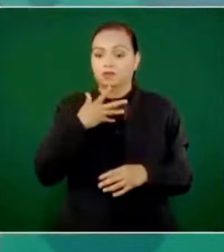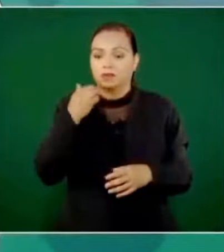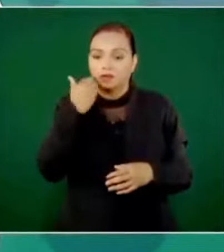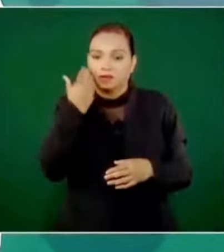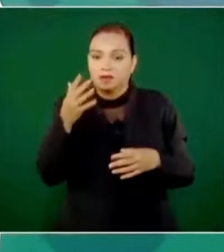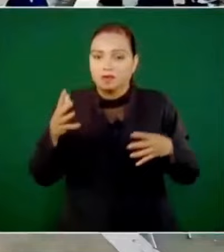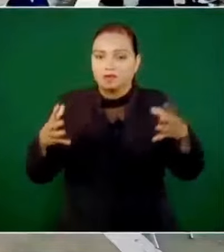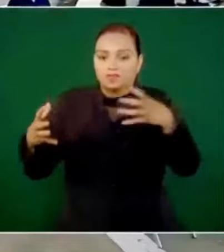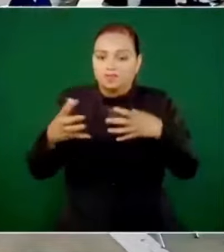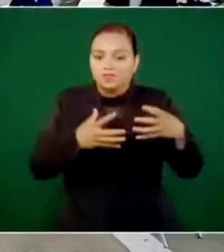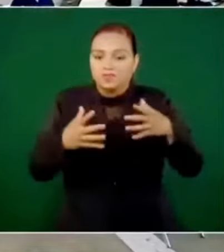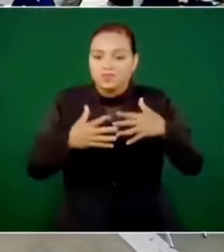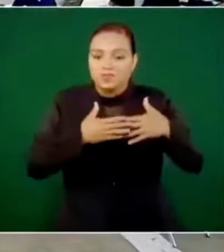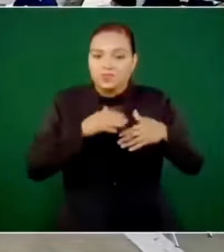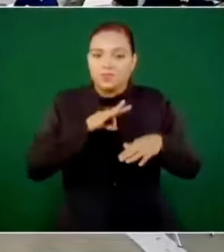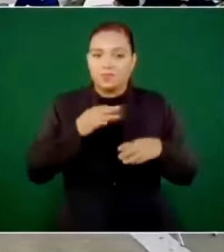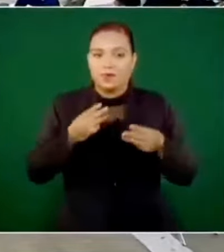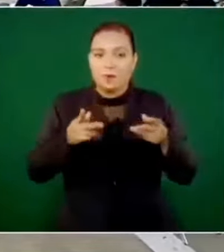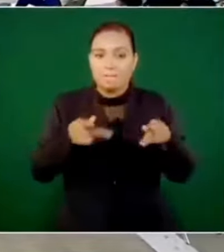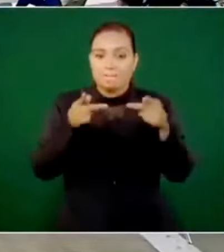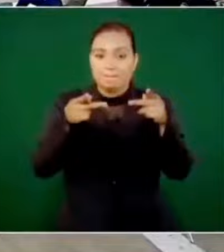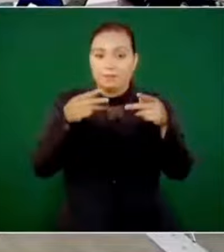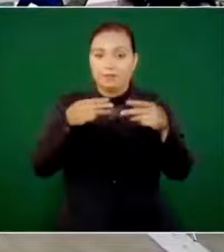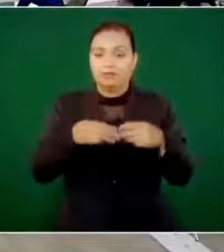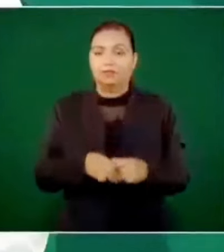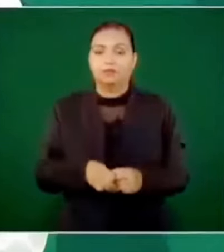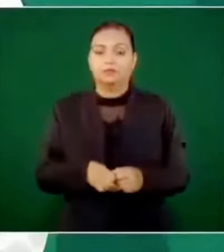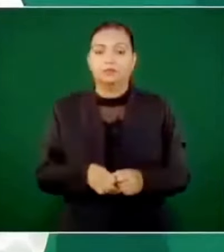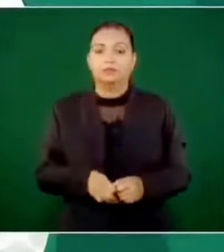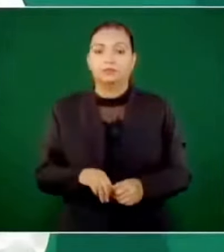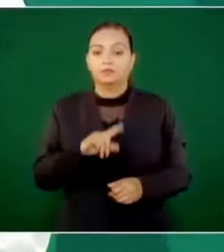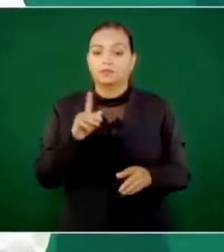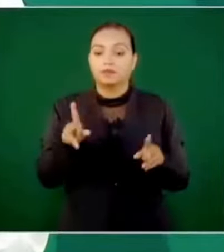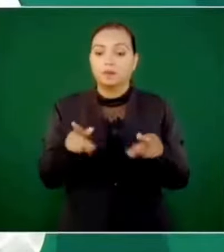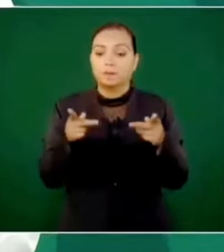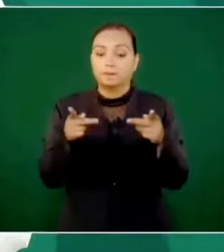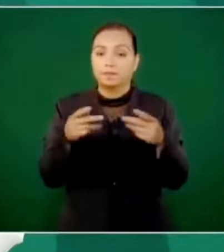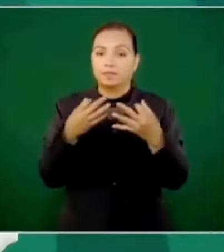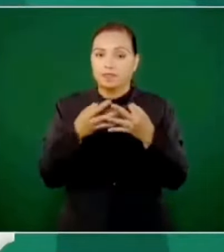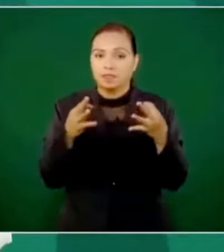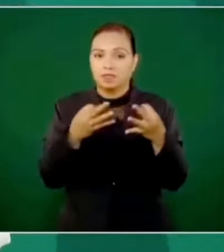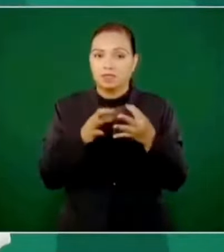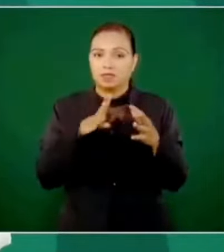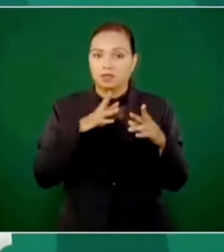se pusieron al mercado las tierras del CLER.